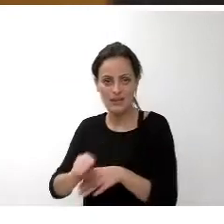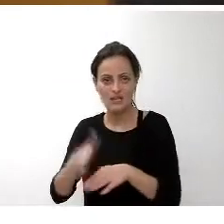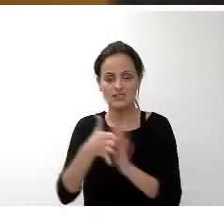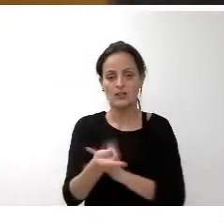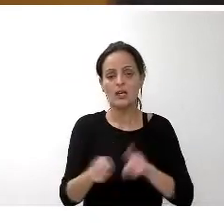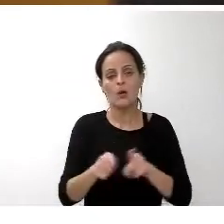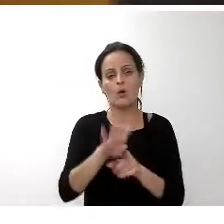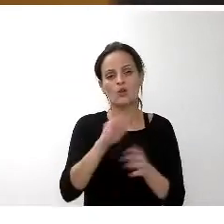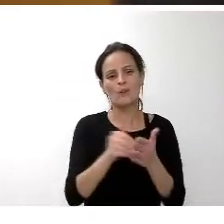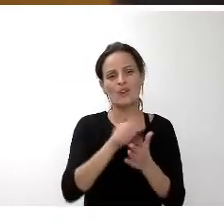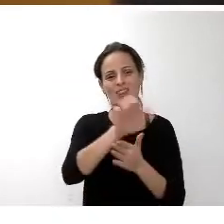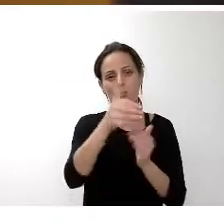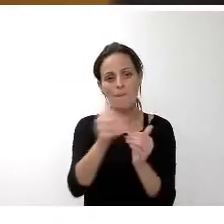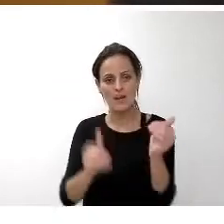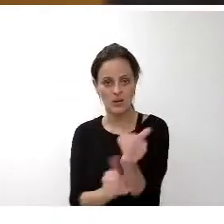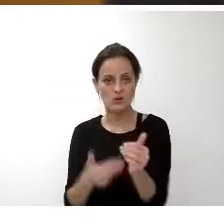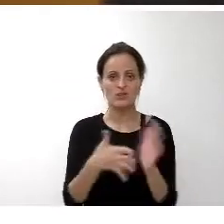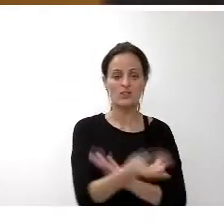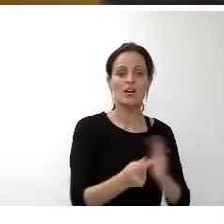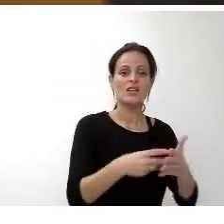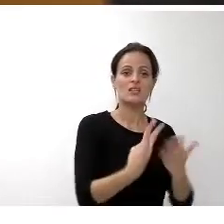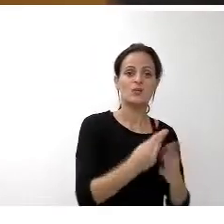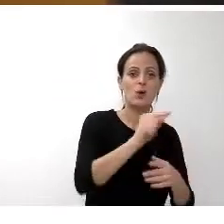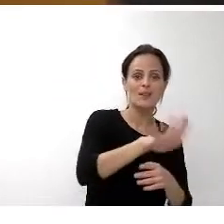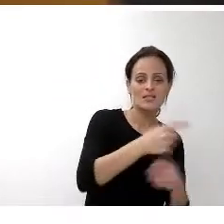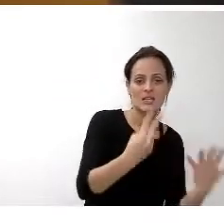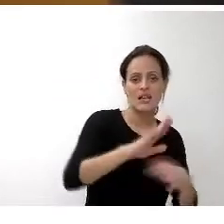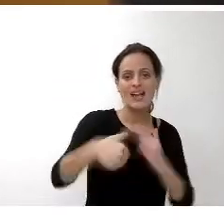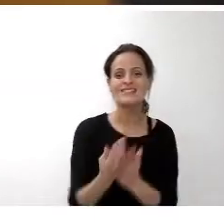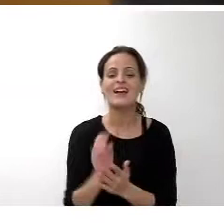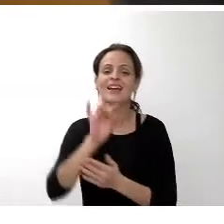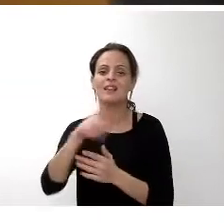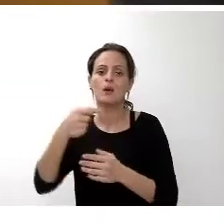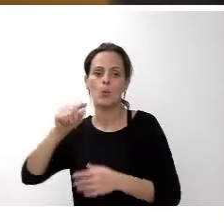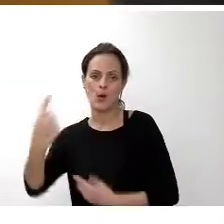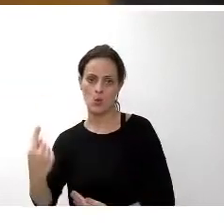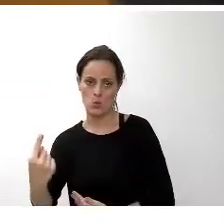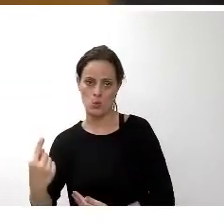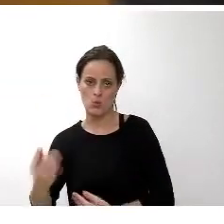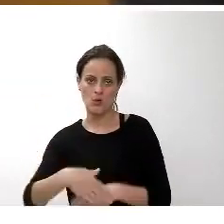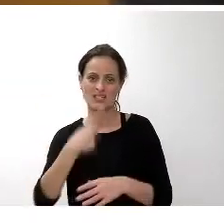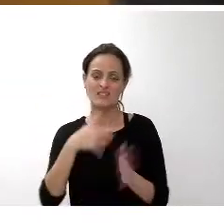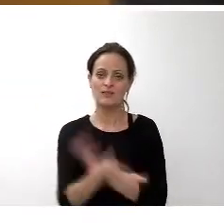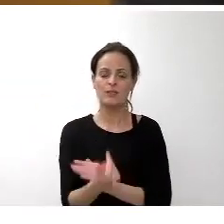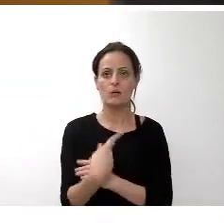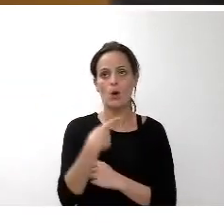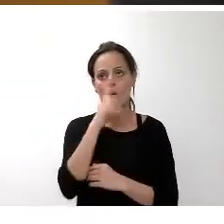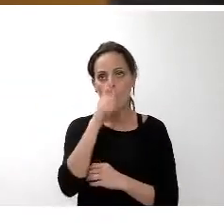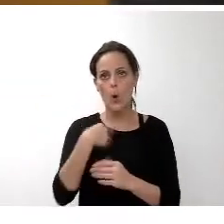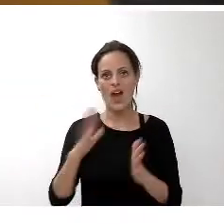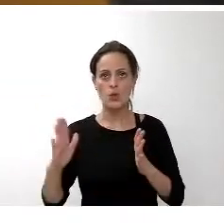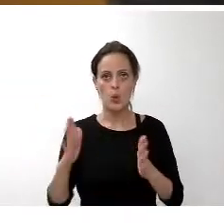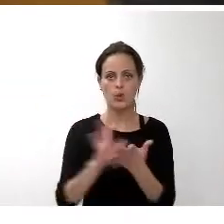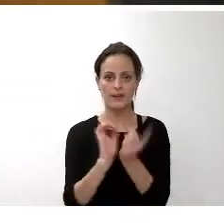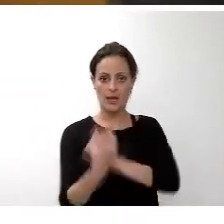y al pasar de 19,7 a 15,1, al tratarse de un año de inflexión en todos los planes y programas